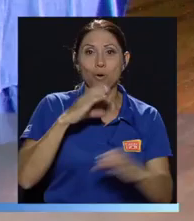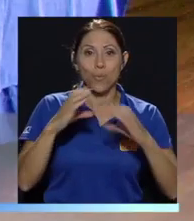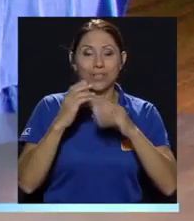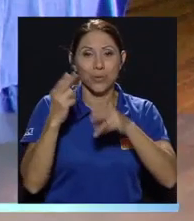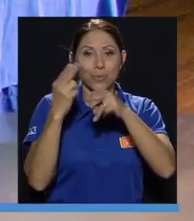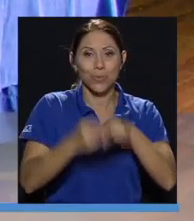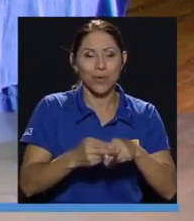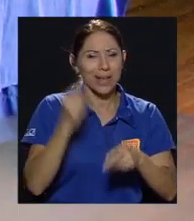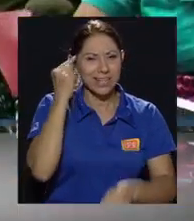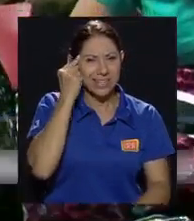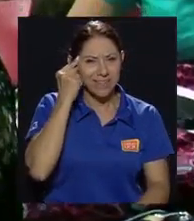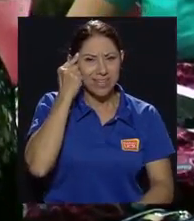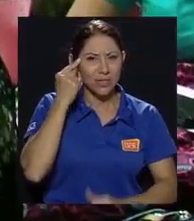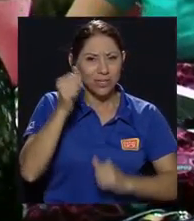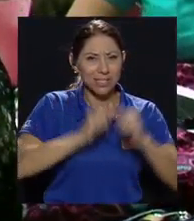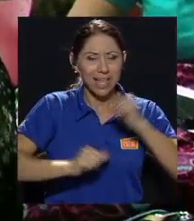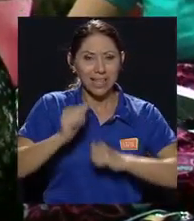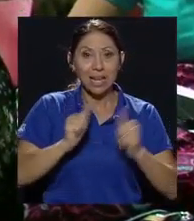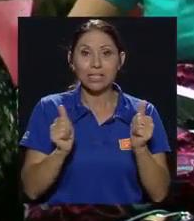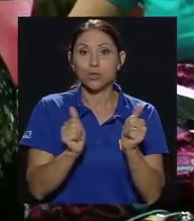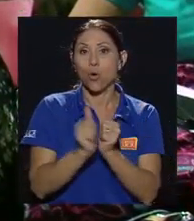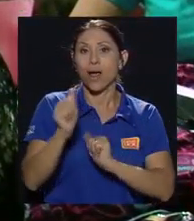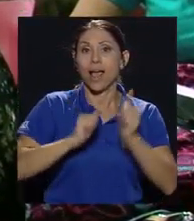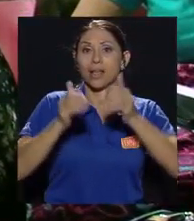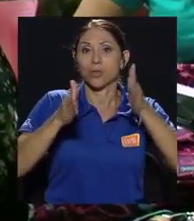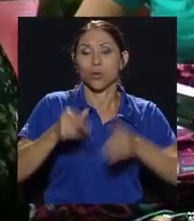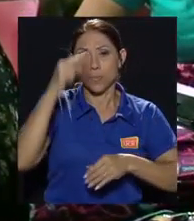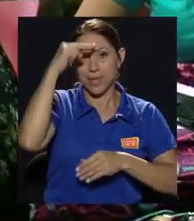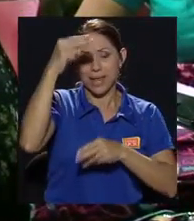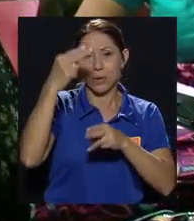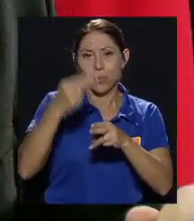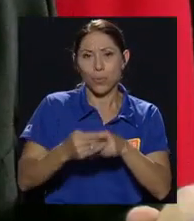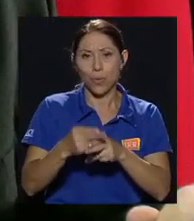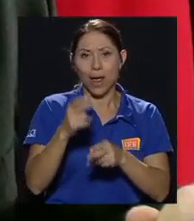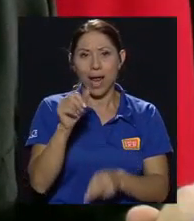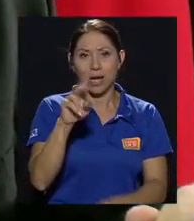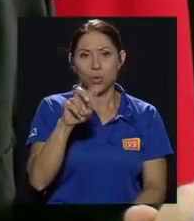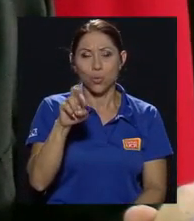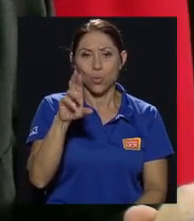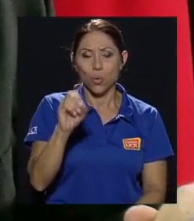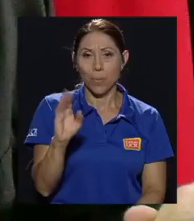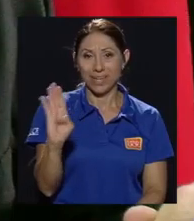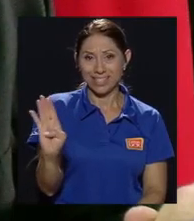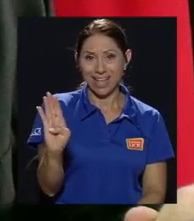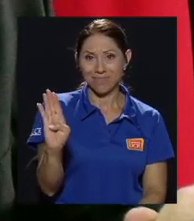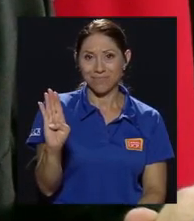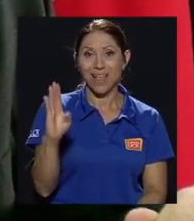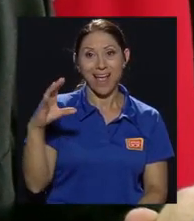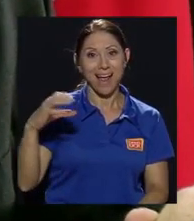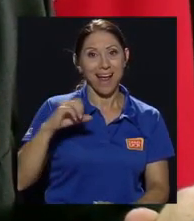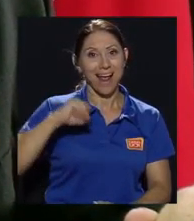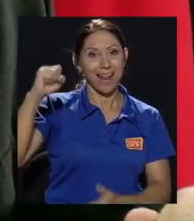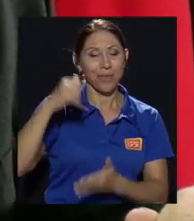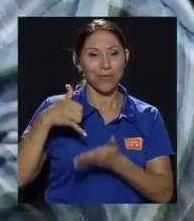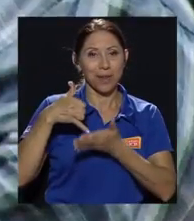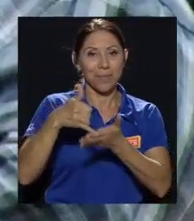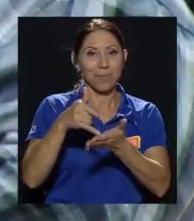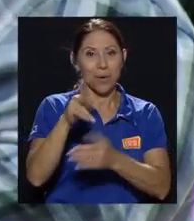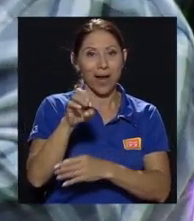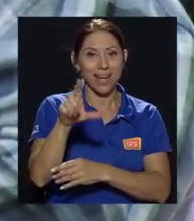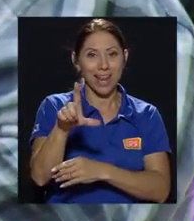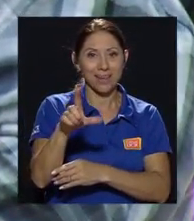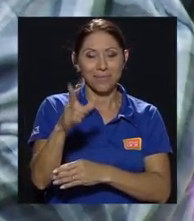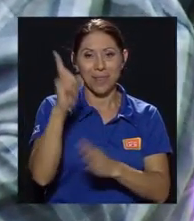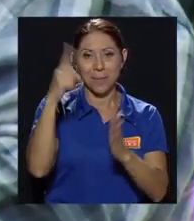Reflexiones Teatrales con el actor mexicano Arturo Beristain, ganador del Premio Ariel en 1973